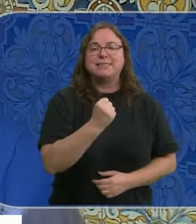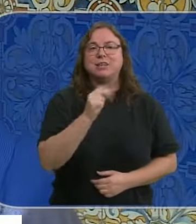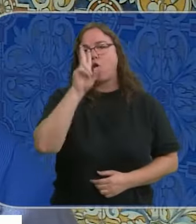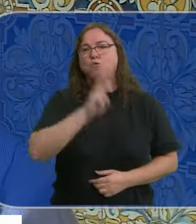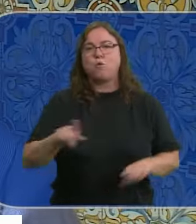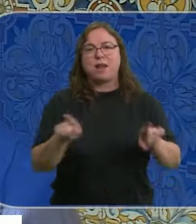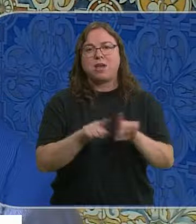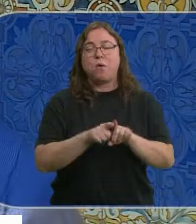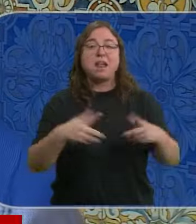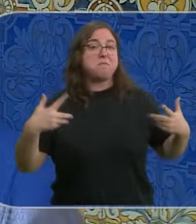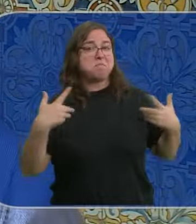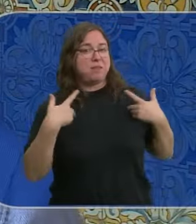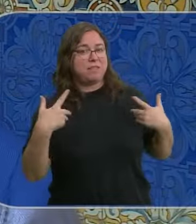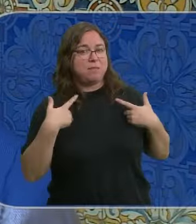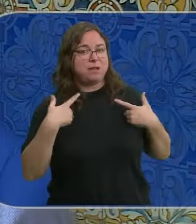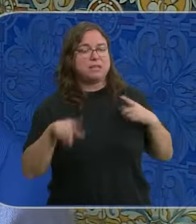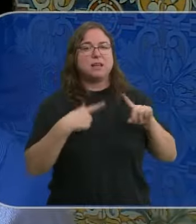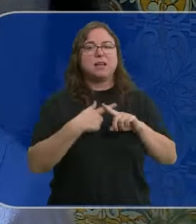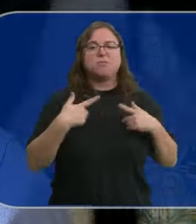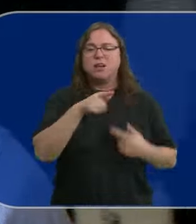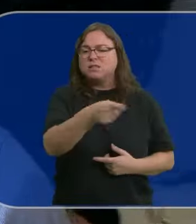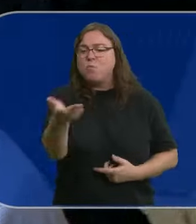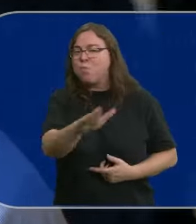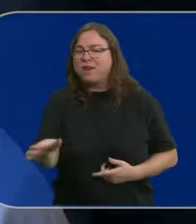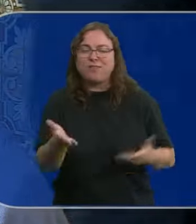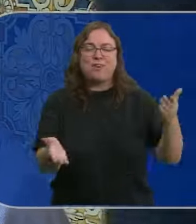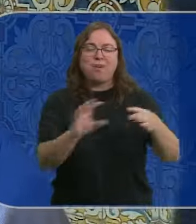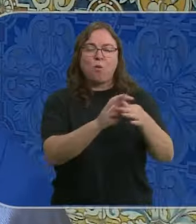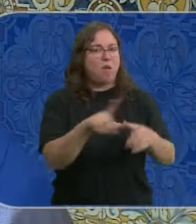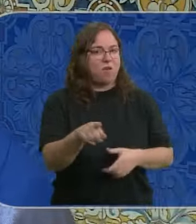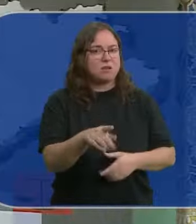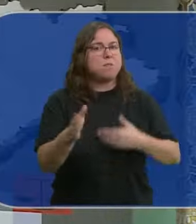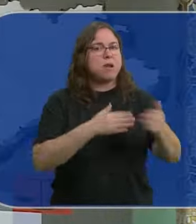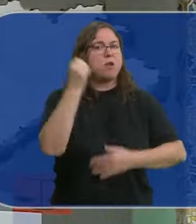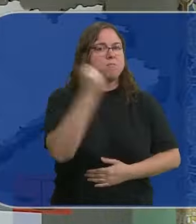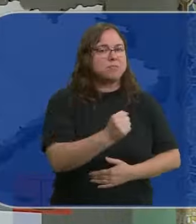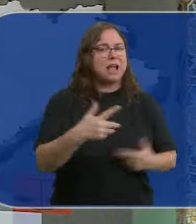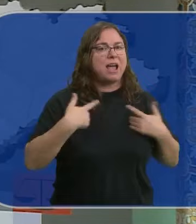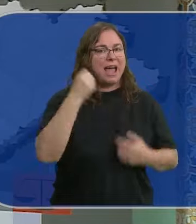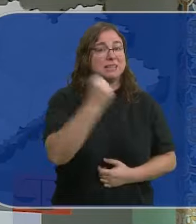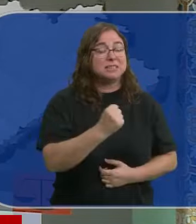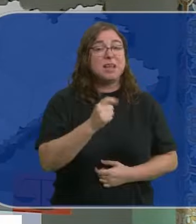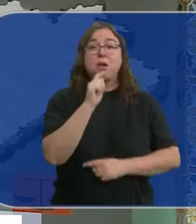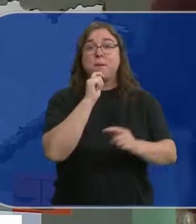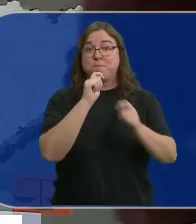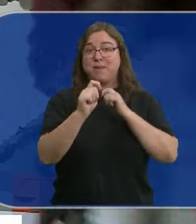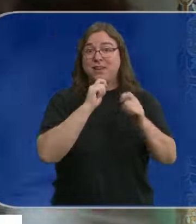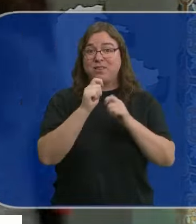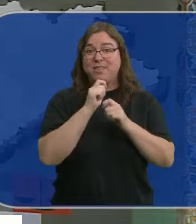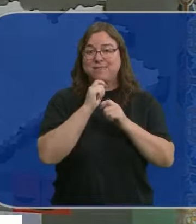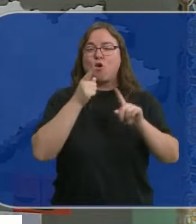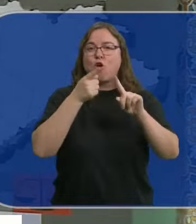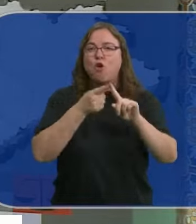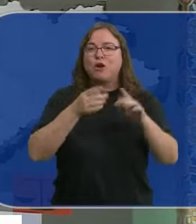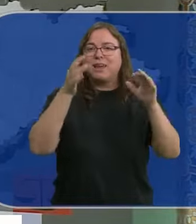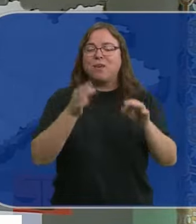equiparar víctimas y victimarios y verdugos. No puede ser. El periodismo, aunque no tenga la